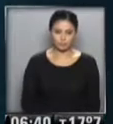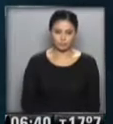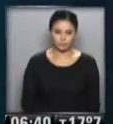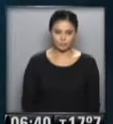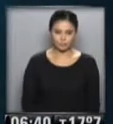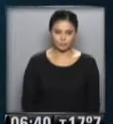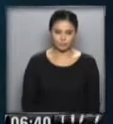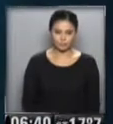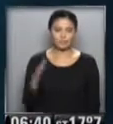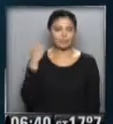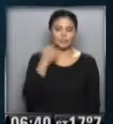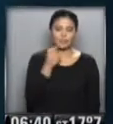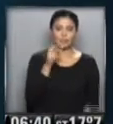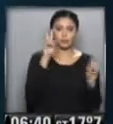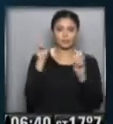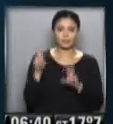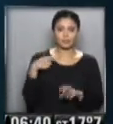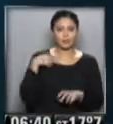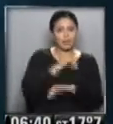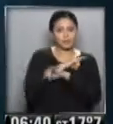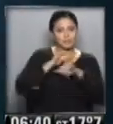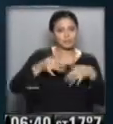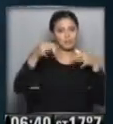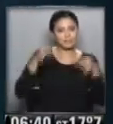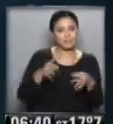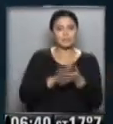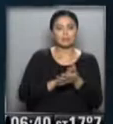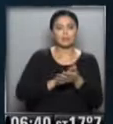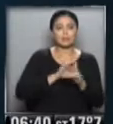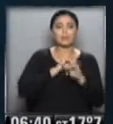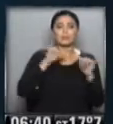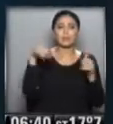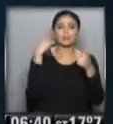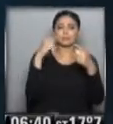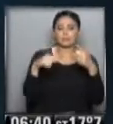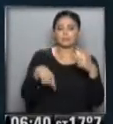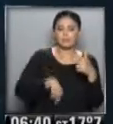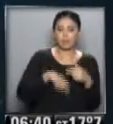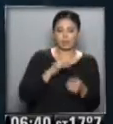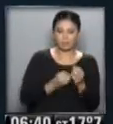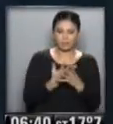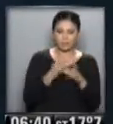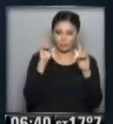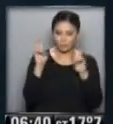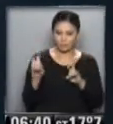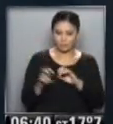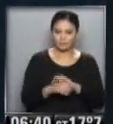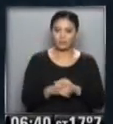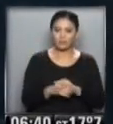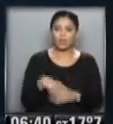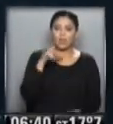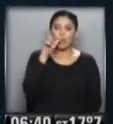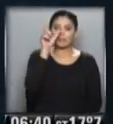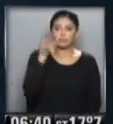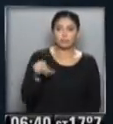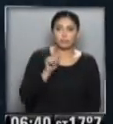...por estos títulos comenzamos... ...bien informados también con las noticias... ...los títulos más destacados en esta mañana... ...que en el sur del